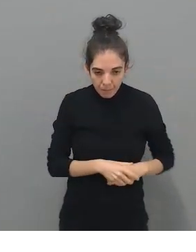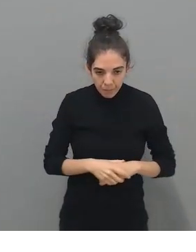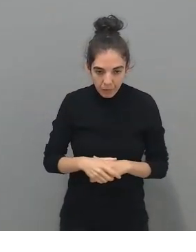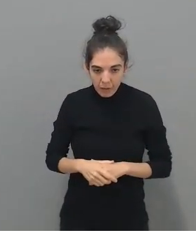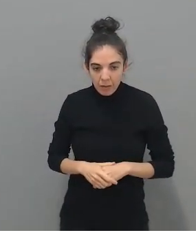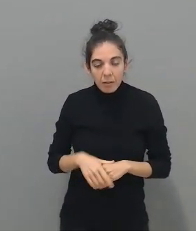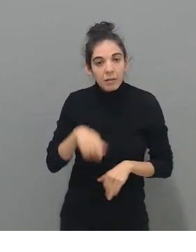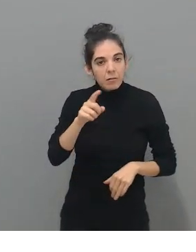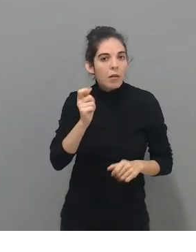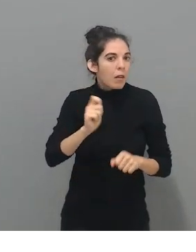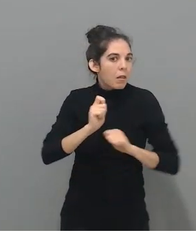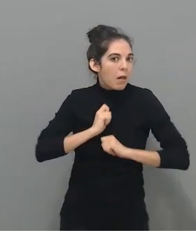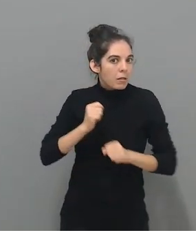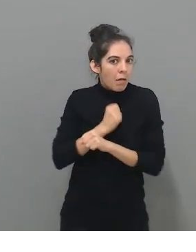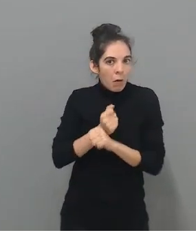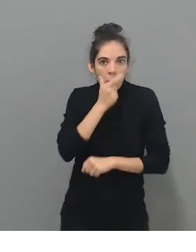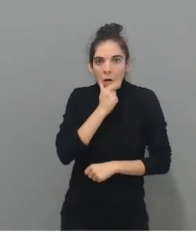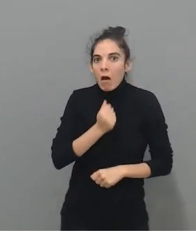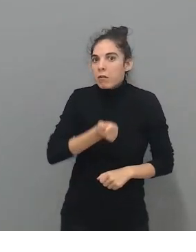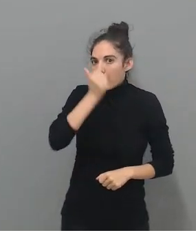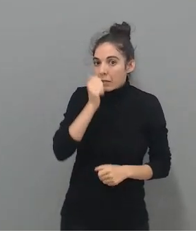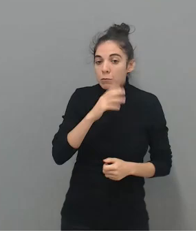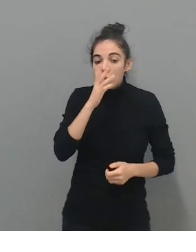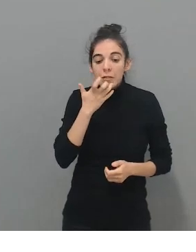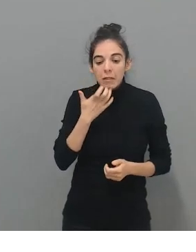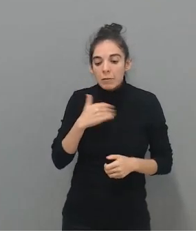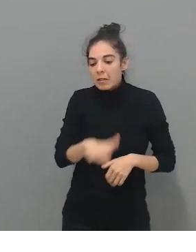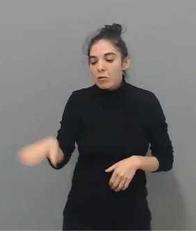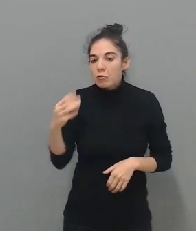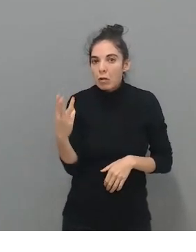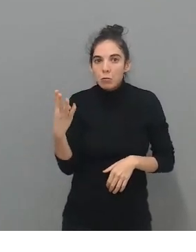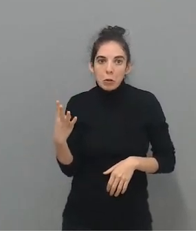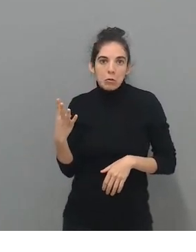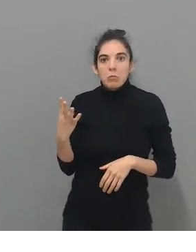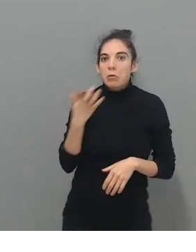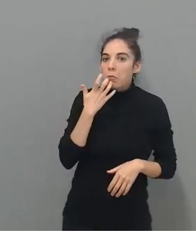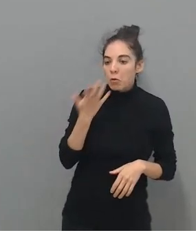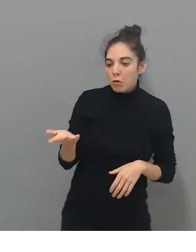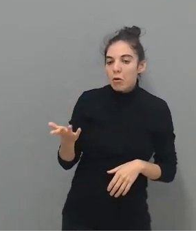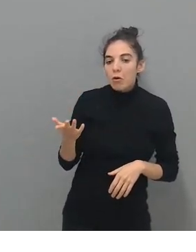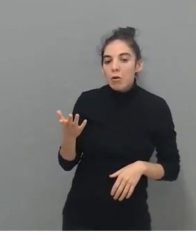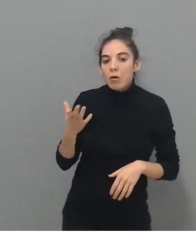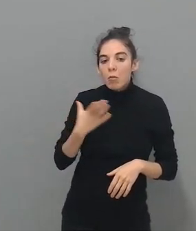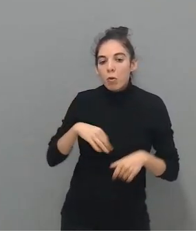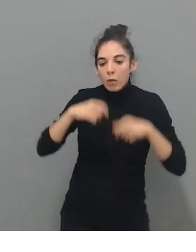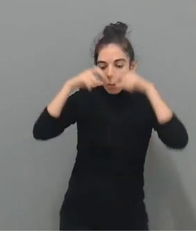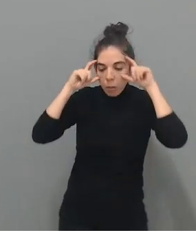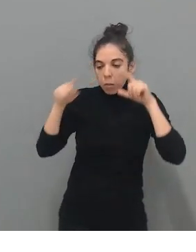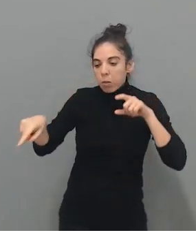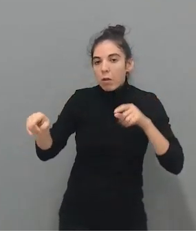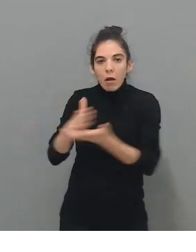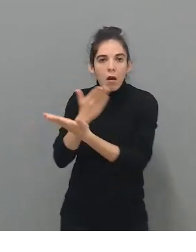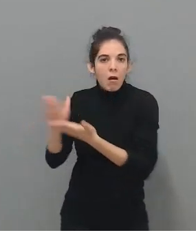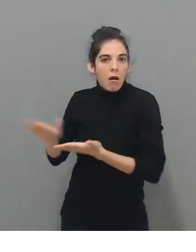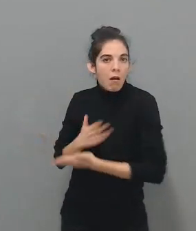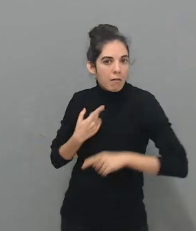trabajo porque también si estamos trabajando con tres niños o cuatro niños, los tres o cuatro niños pueden estar trabajando con un visor y cada uno con una experiencia. A lo mejor